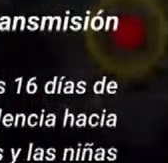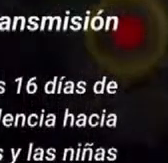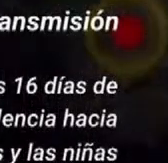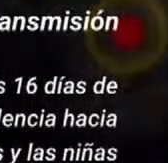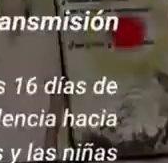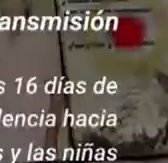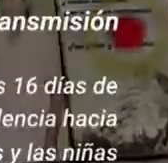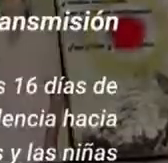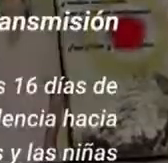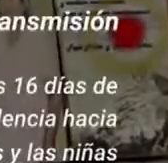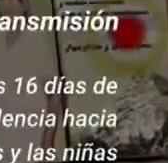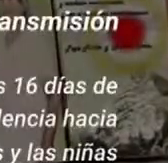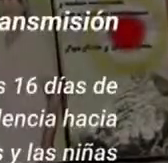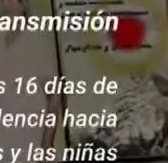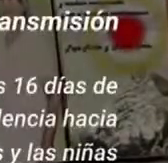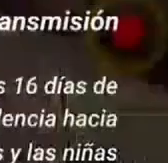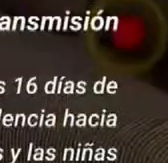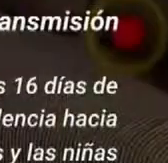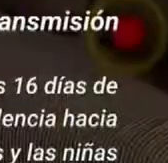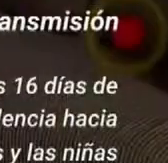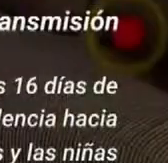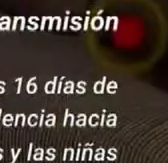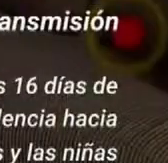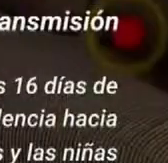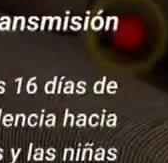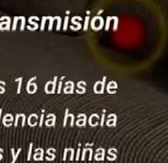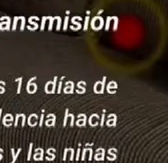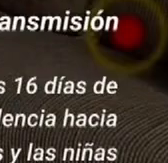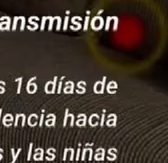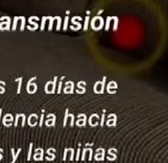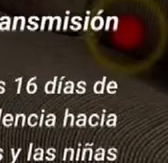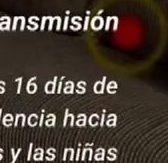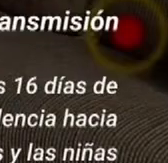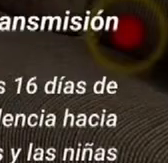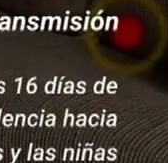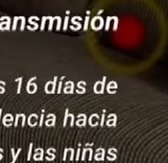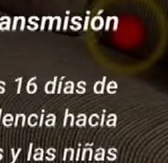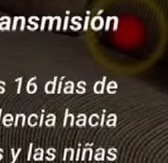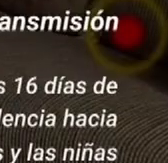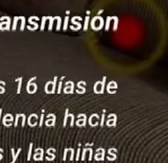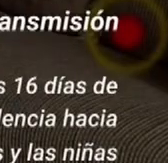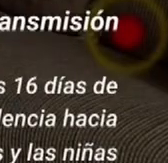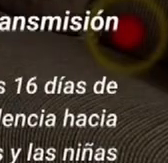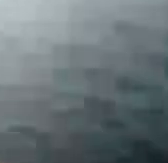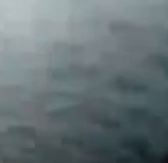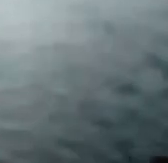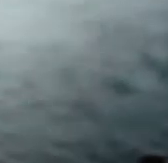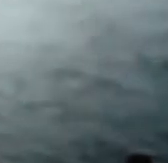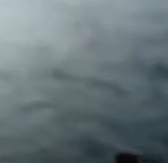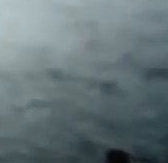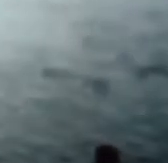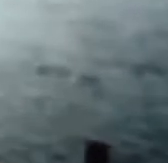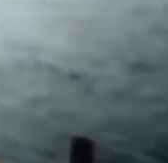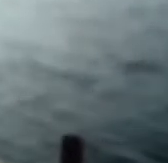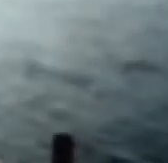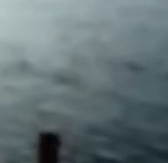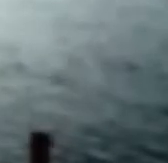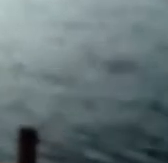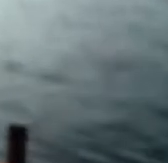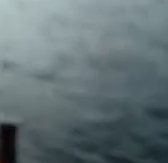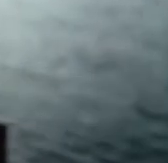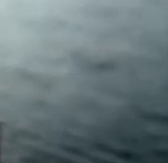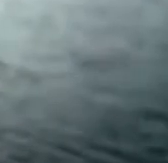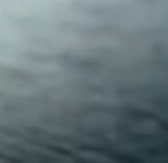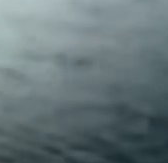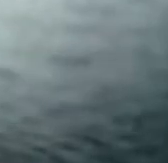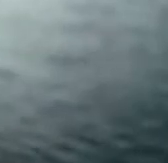Ambulante Más Allá, retransmisión, lunes 7 de diciembre, 23.30 horas. Las mujeres tenemos la fuerza